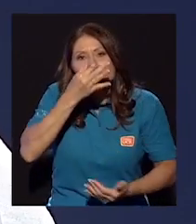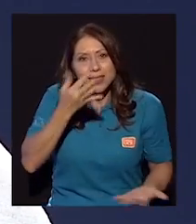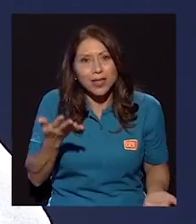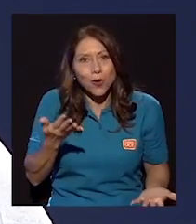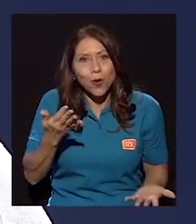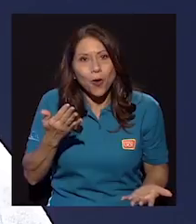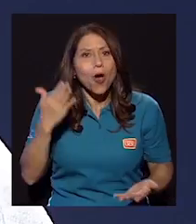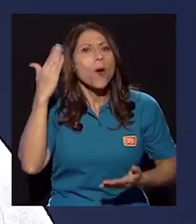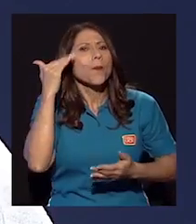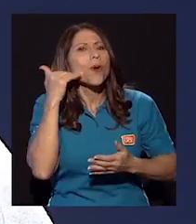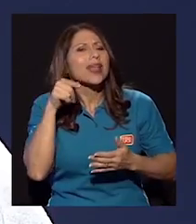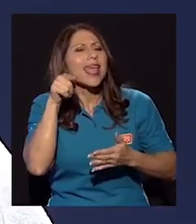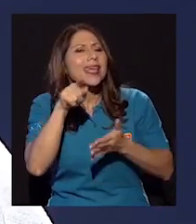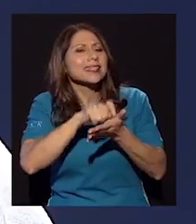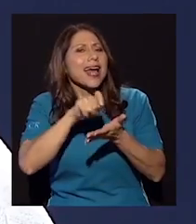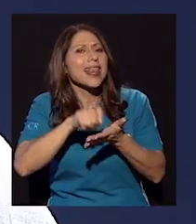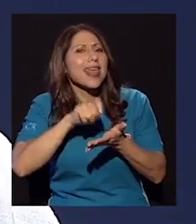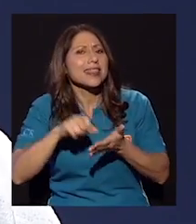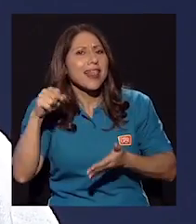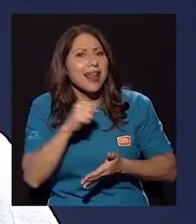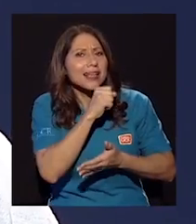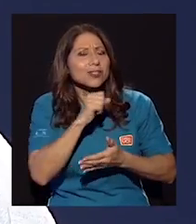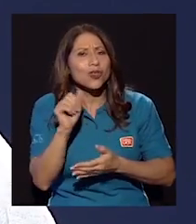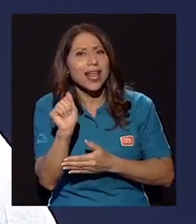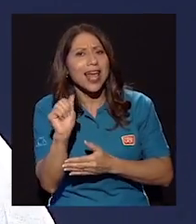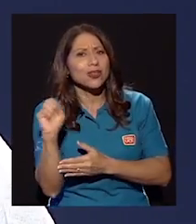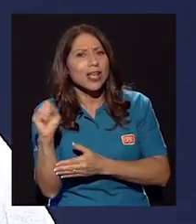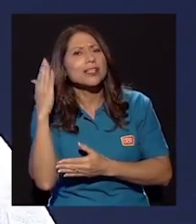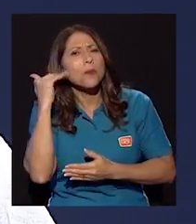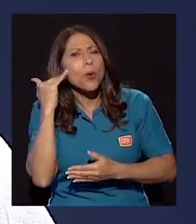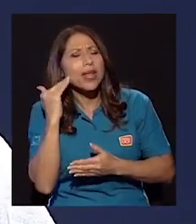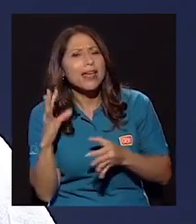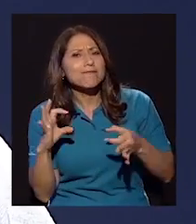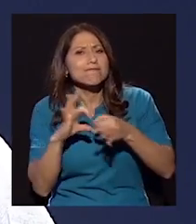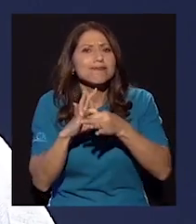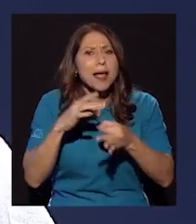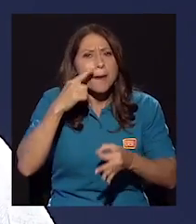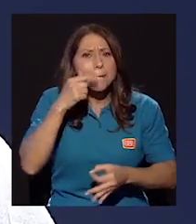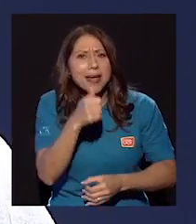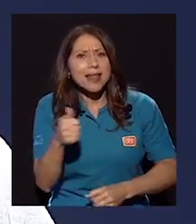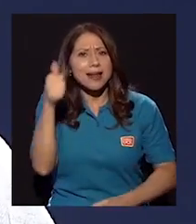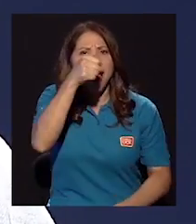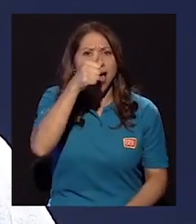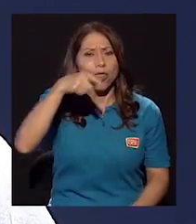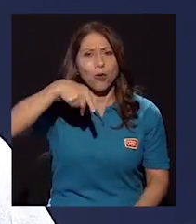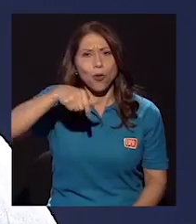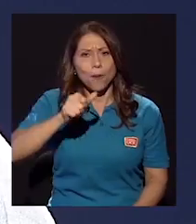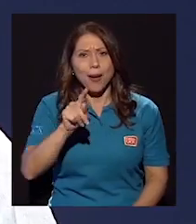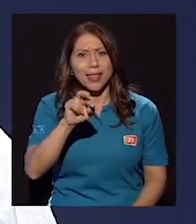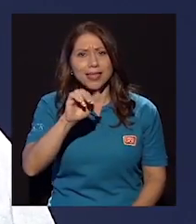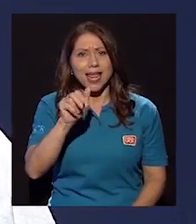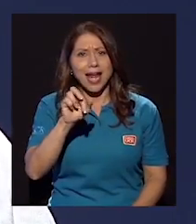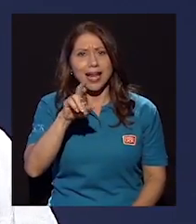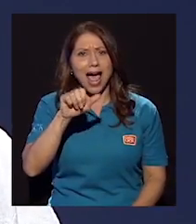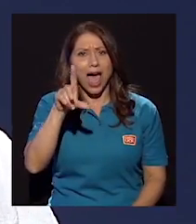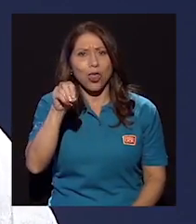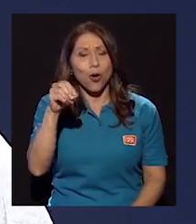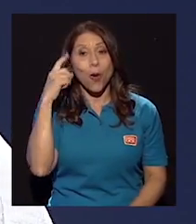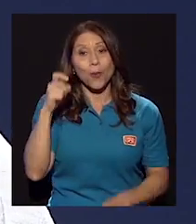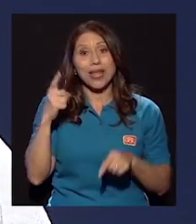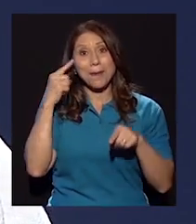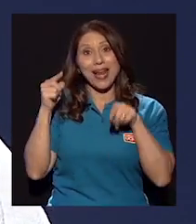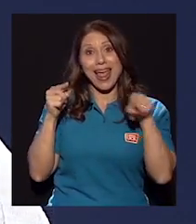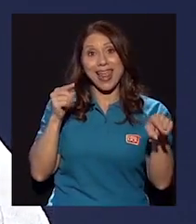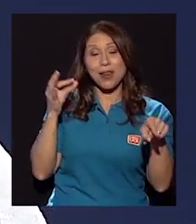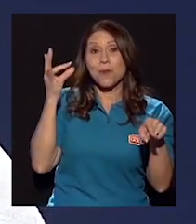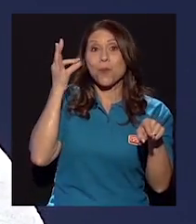relaciono con el patriarcado en esa letra de Alejandro Sanz? pues en ese caso porque las mujeres reales para él suponen un peligro, porque nunca